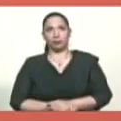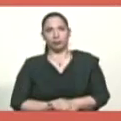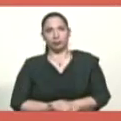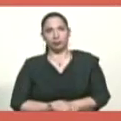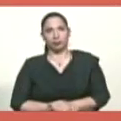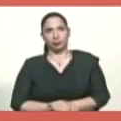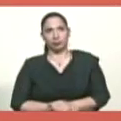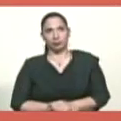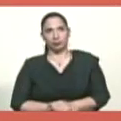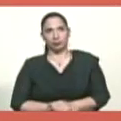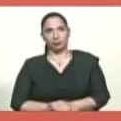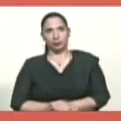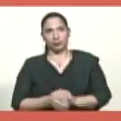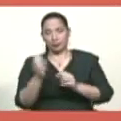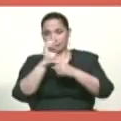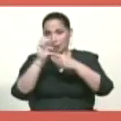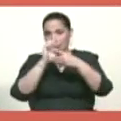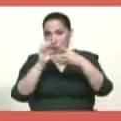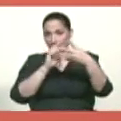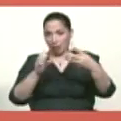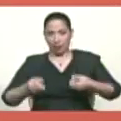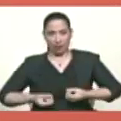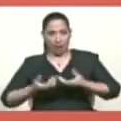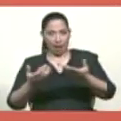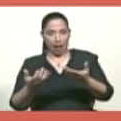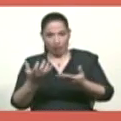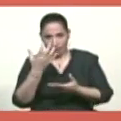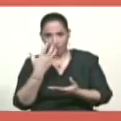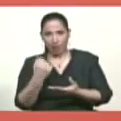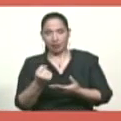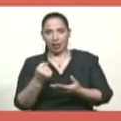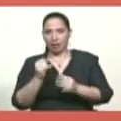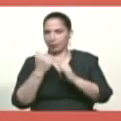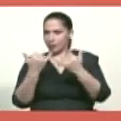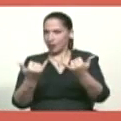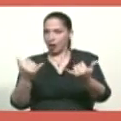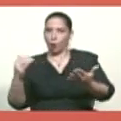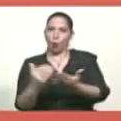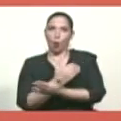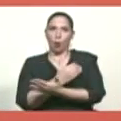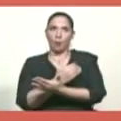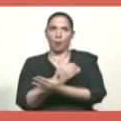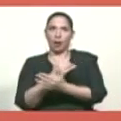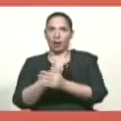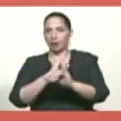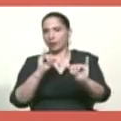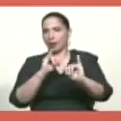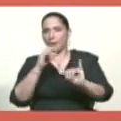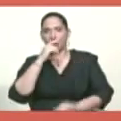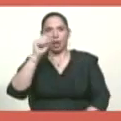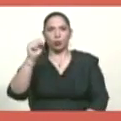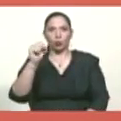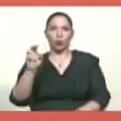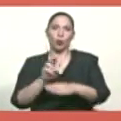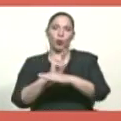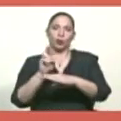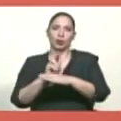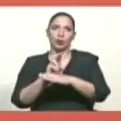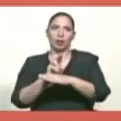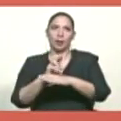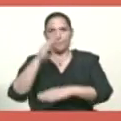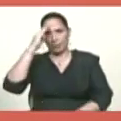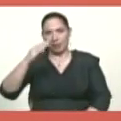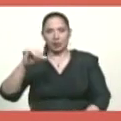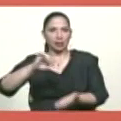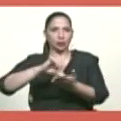ensartarlo en la estrategia de darle entender que ya el golpe estaba maduro en una unidad militar en la